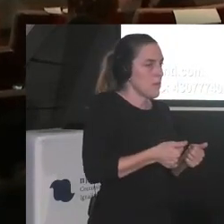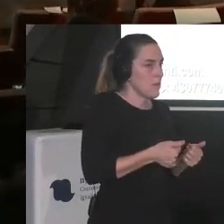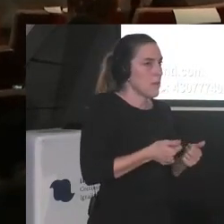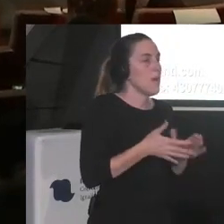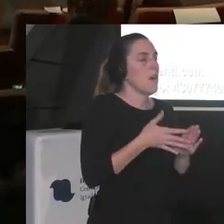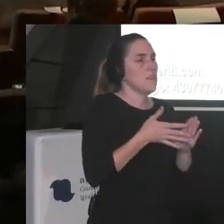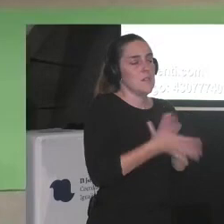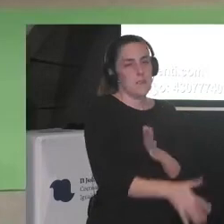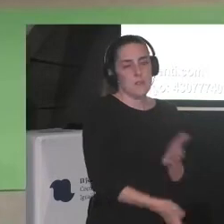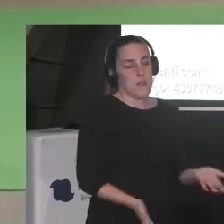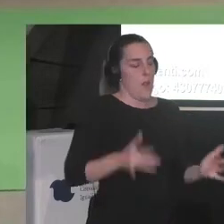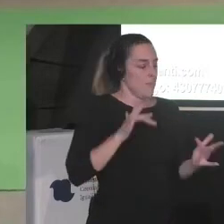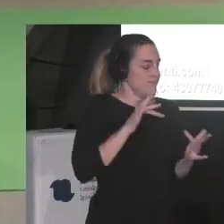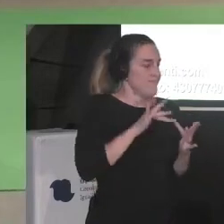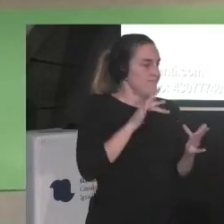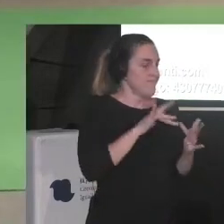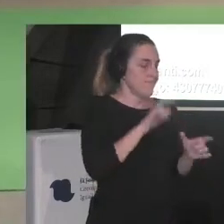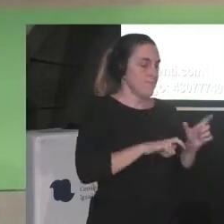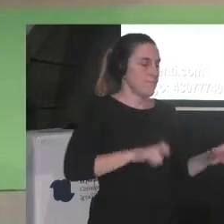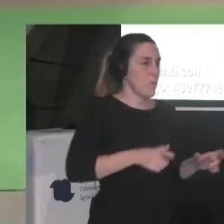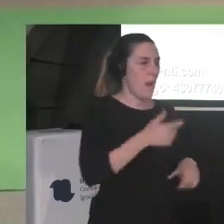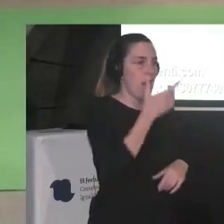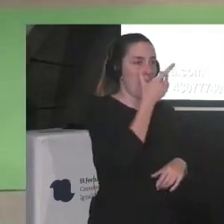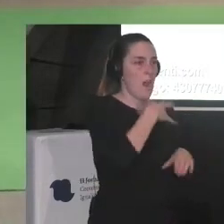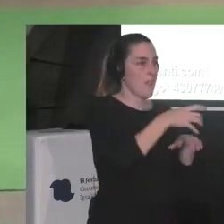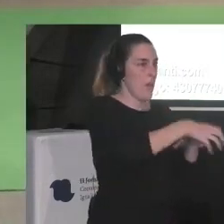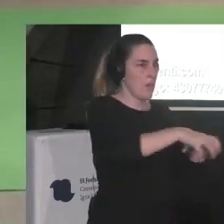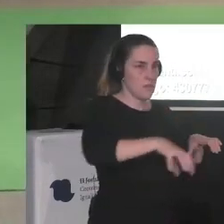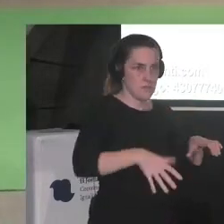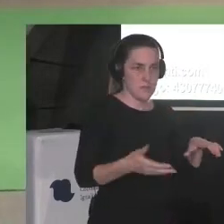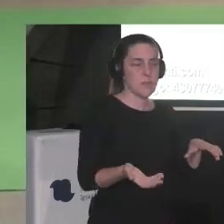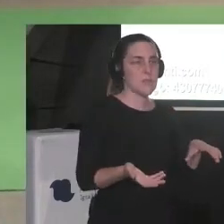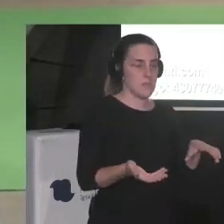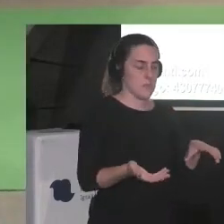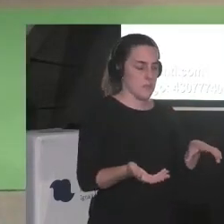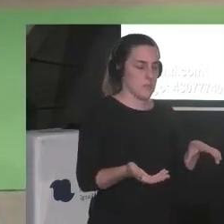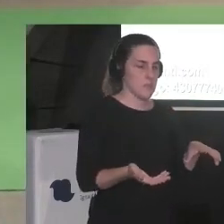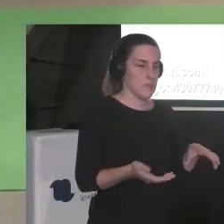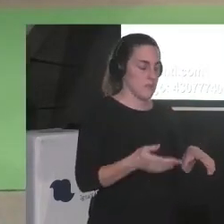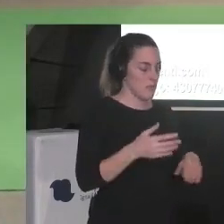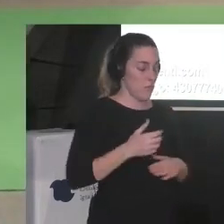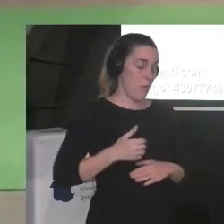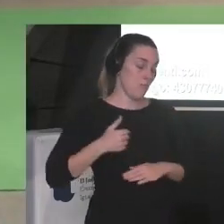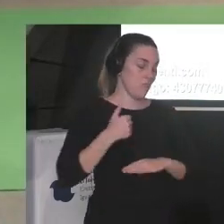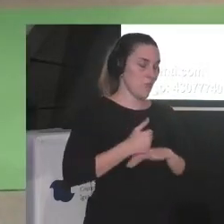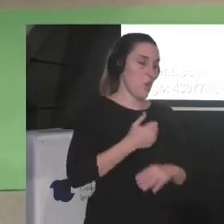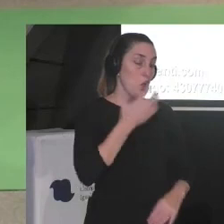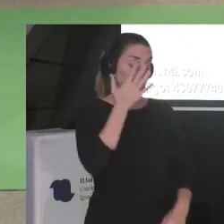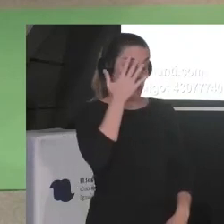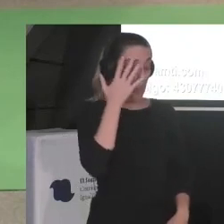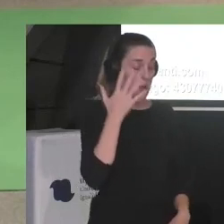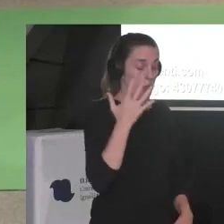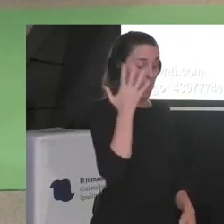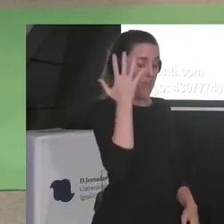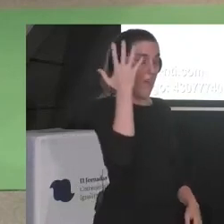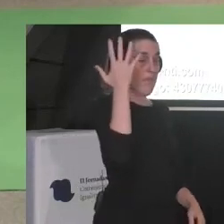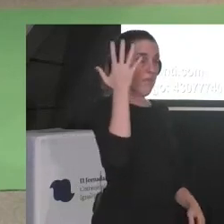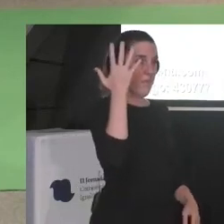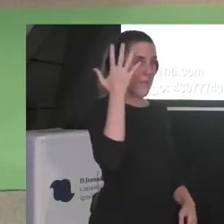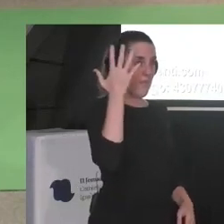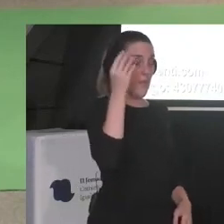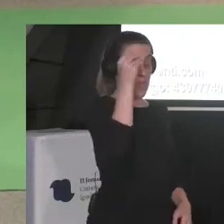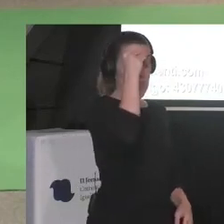el trato a la gente racializada ¿no? desde ¿no? la superioridad este educativa e